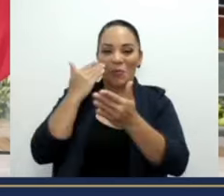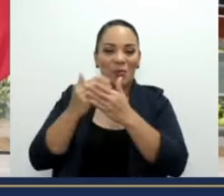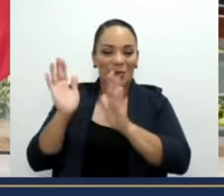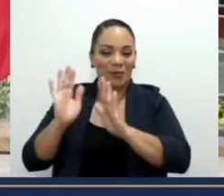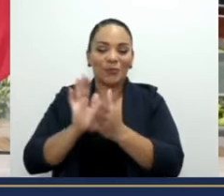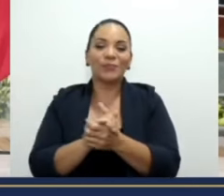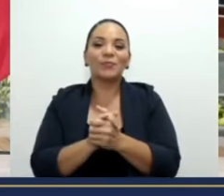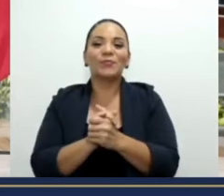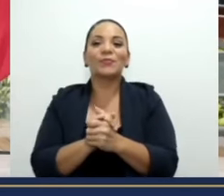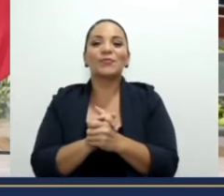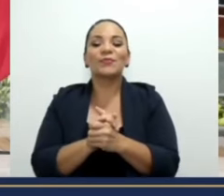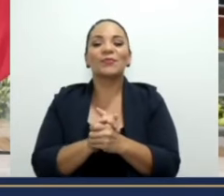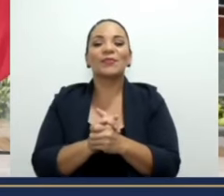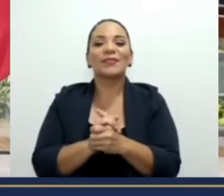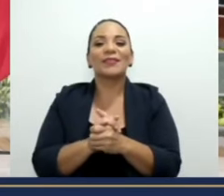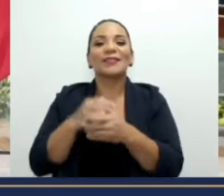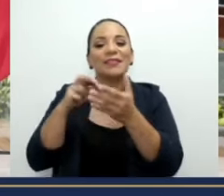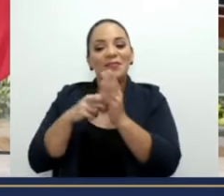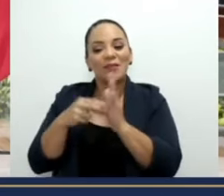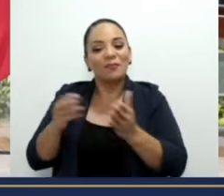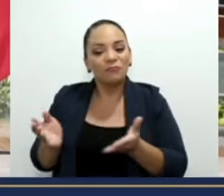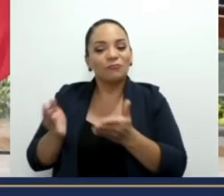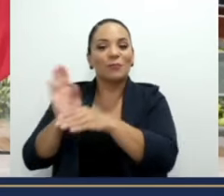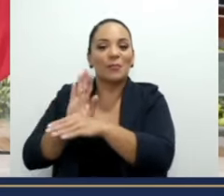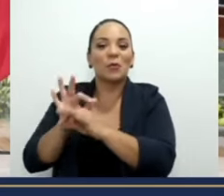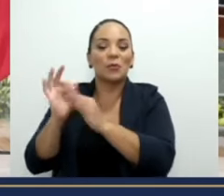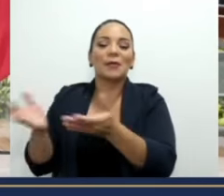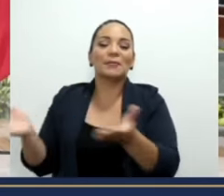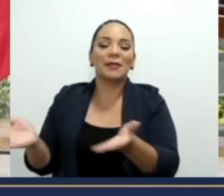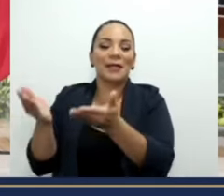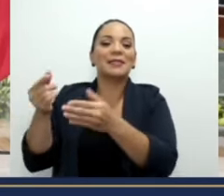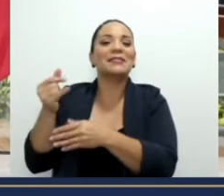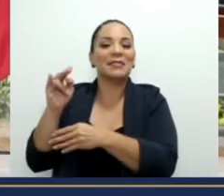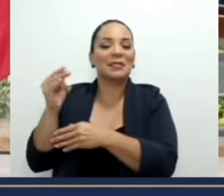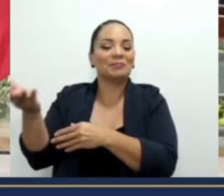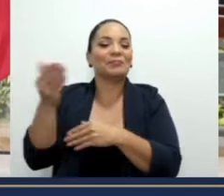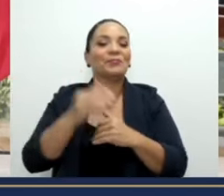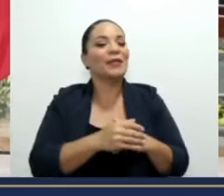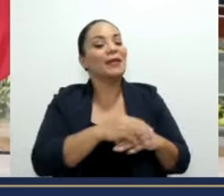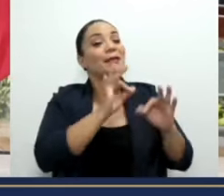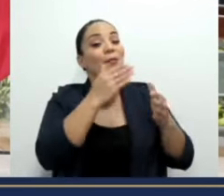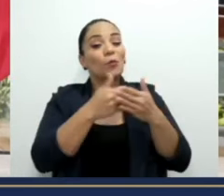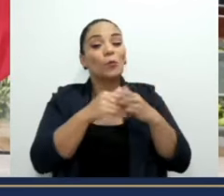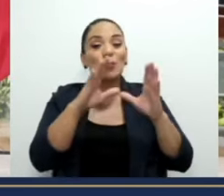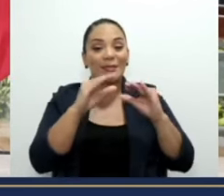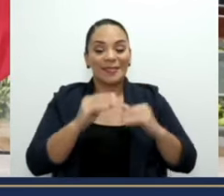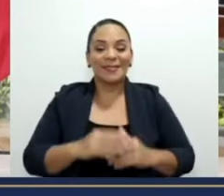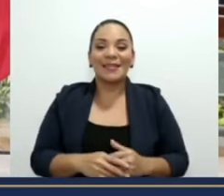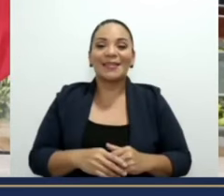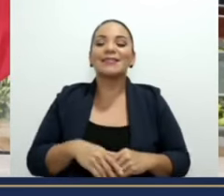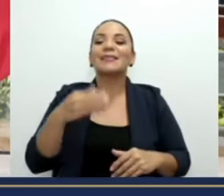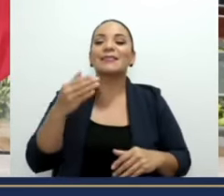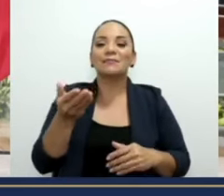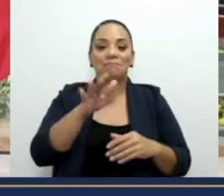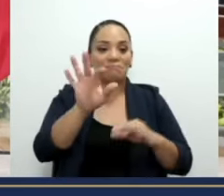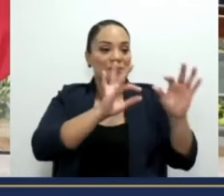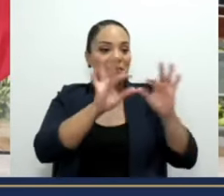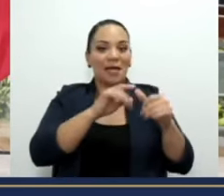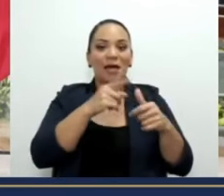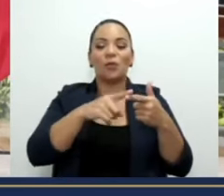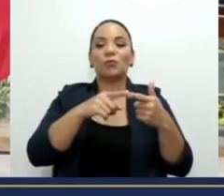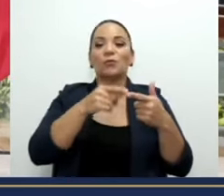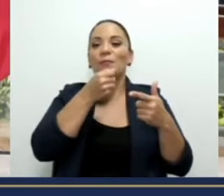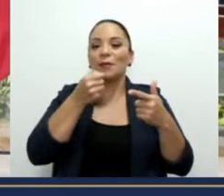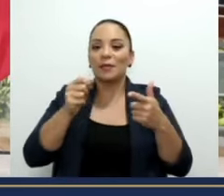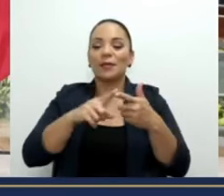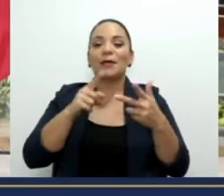Que está empujando ese banco muy bien. Adelante, doña Gina, por favor. Bueno, muy buenas tardes, señores invitados, señores de prensa,